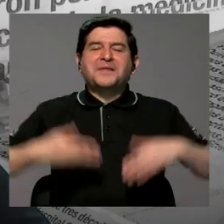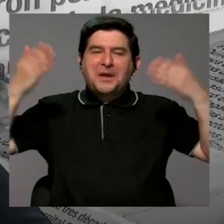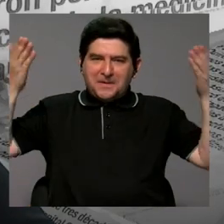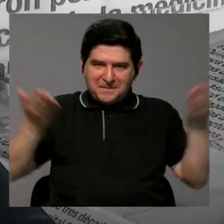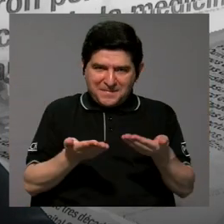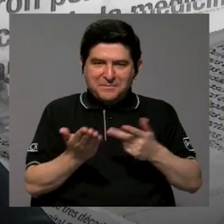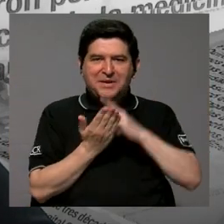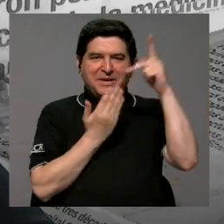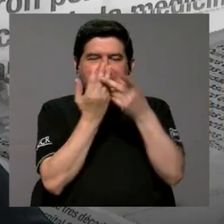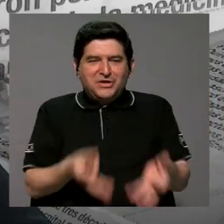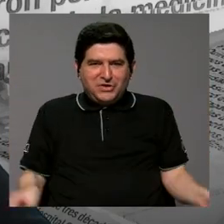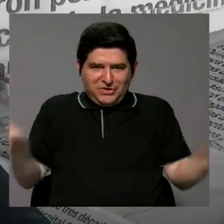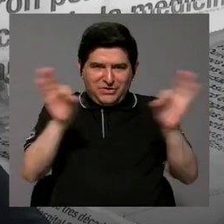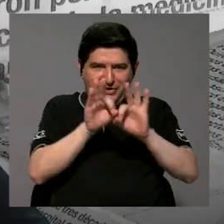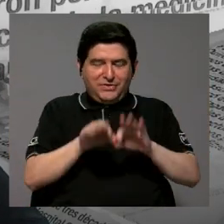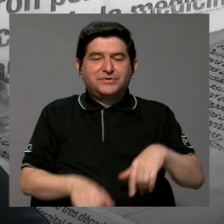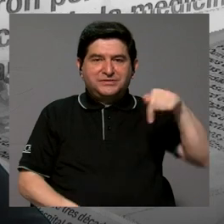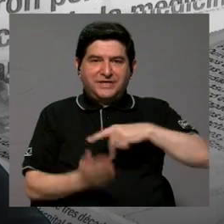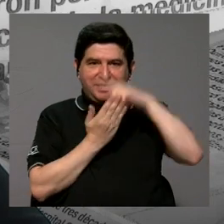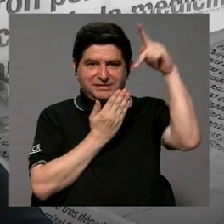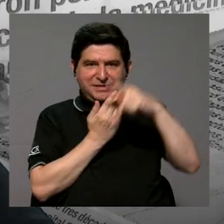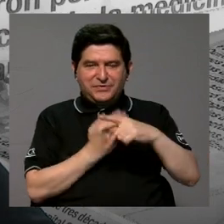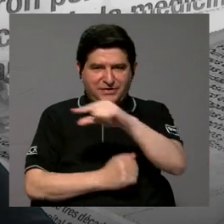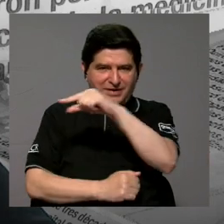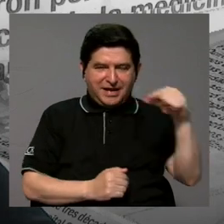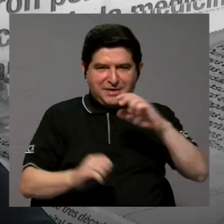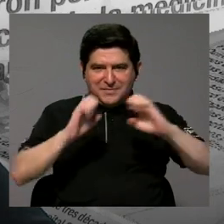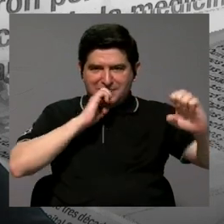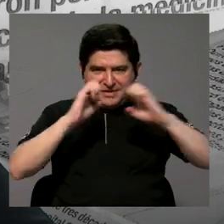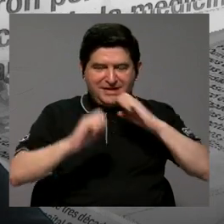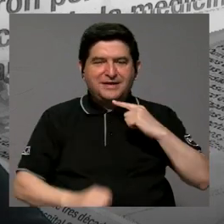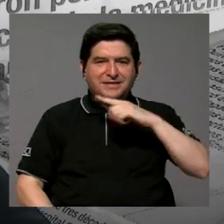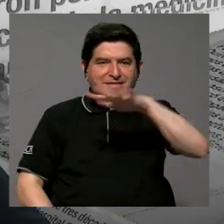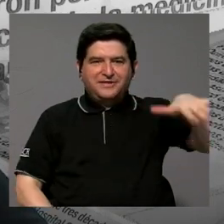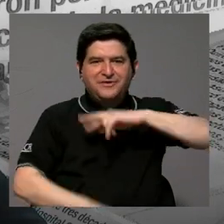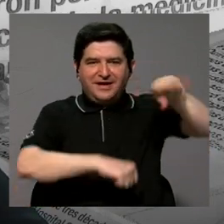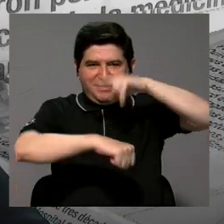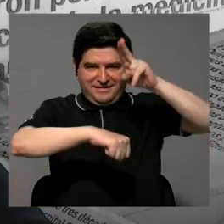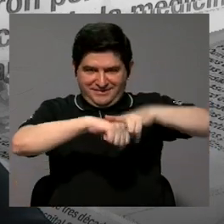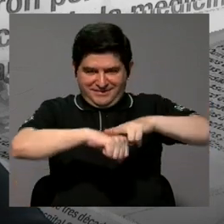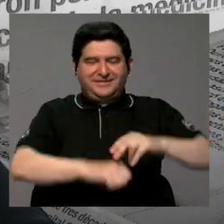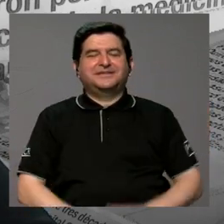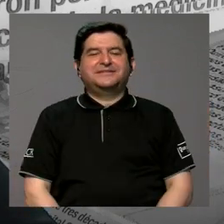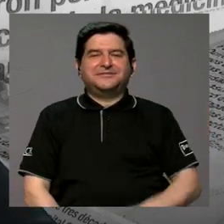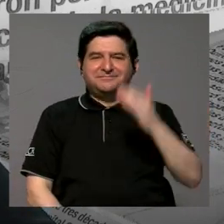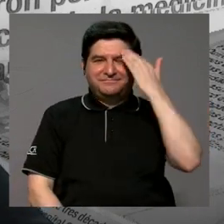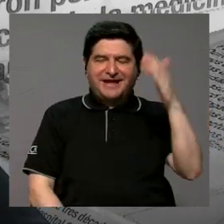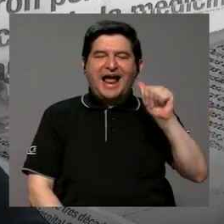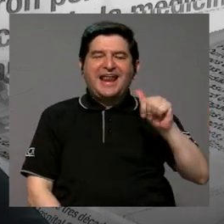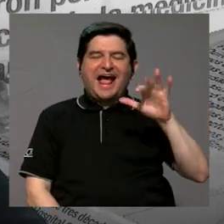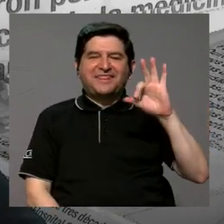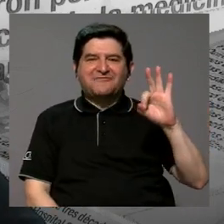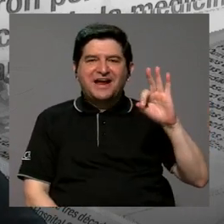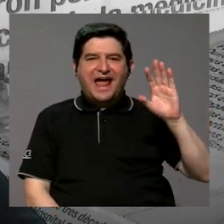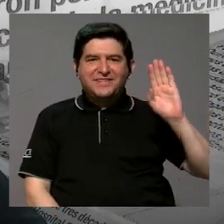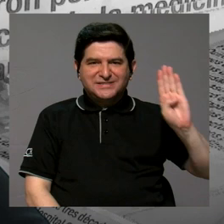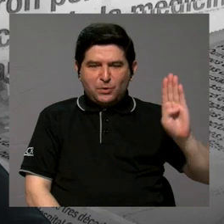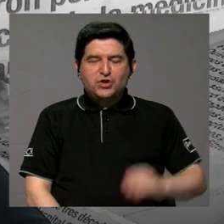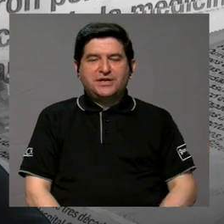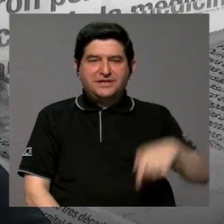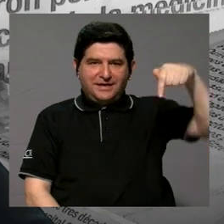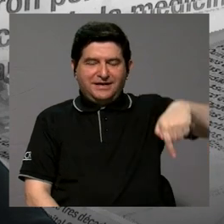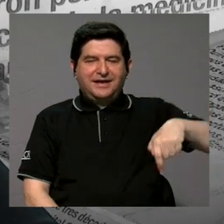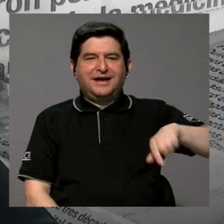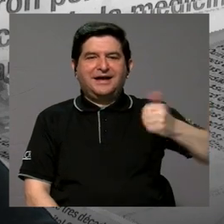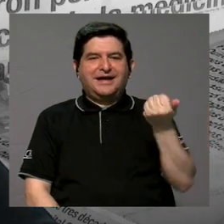Bienvenidos a Lo que importa, un programa semanal de entrevistas sobre la realidad nacional. Les saluda Alejandra Fernández Bonilla,